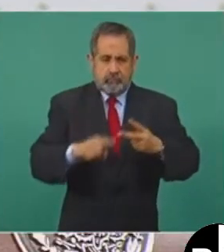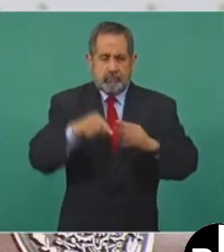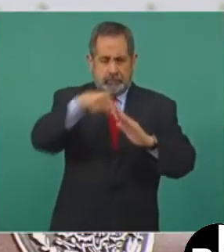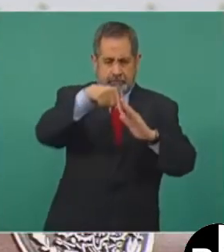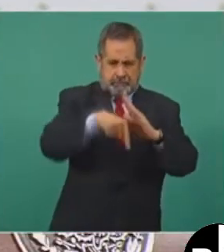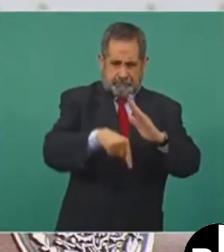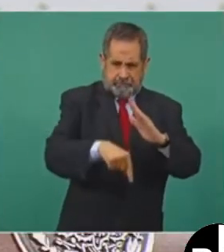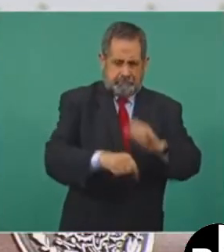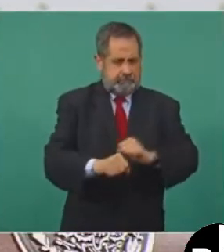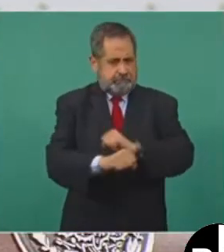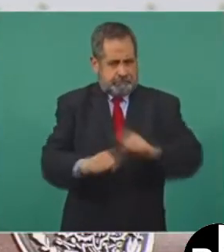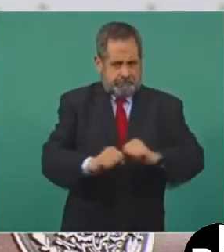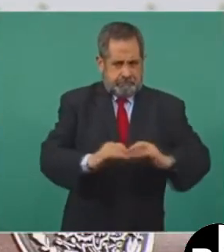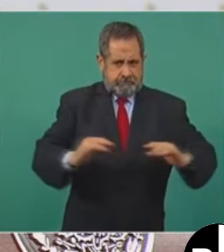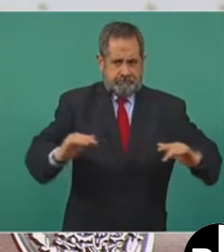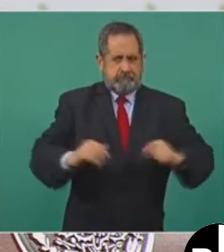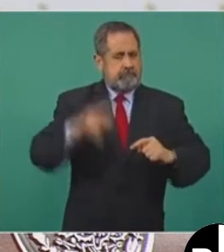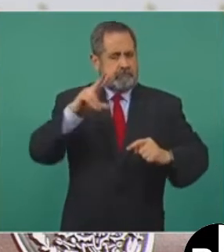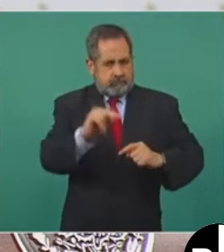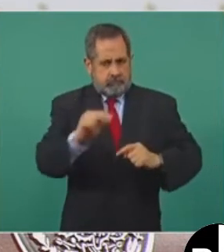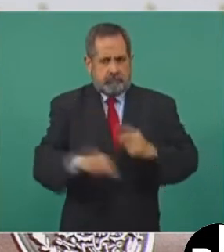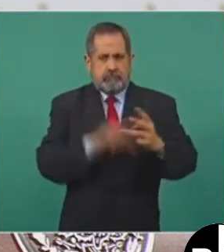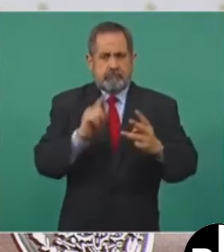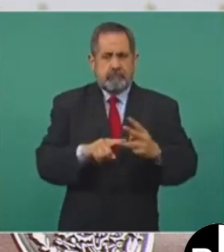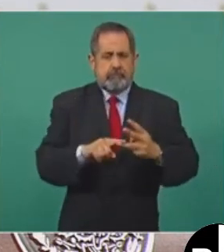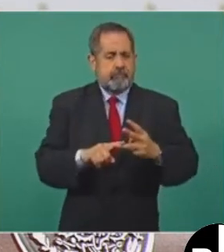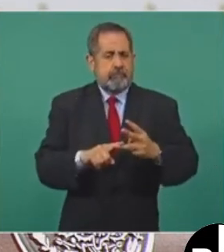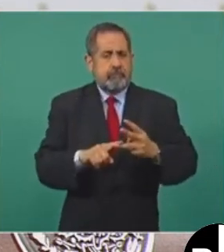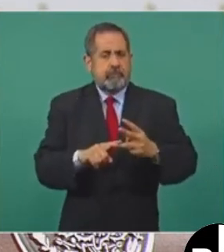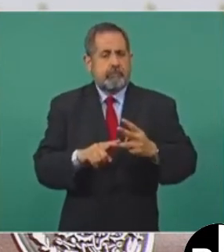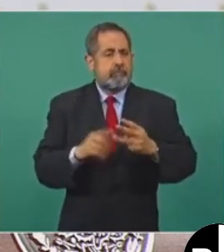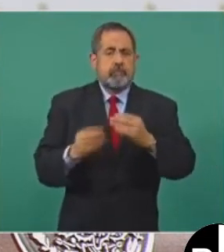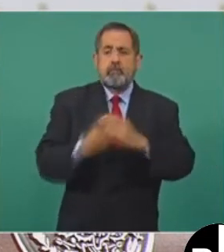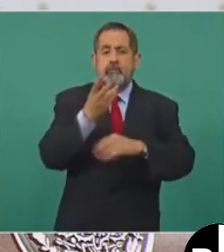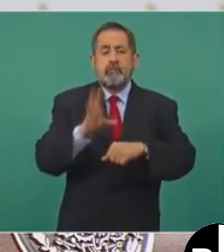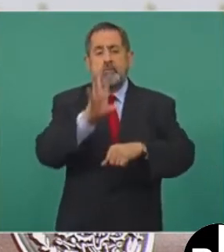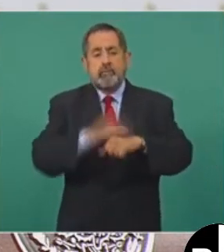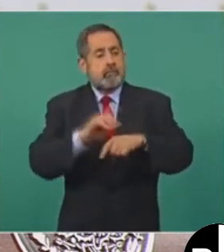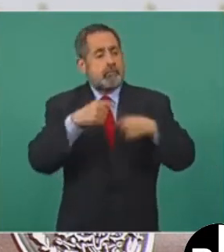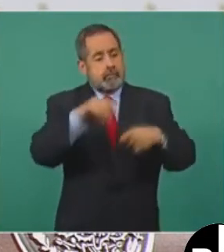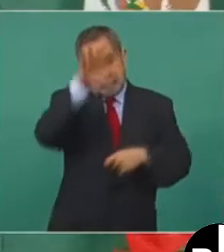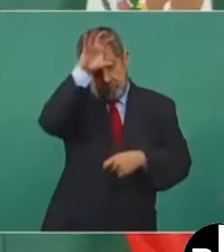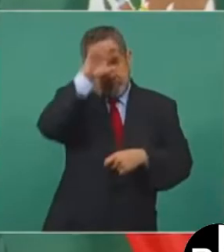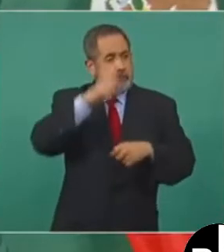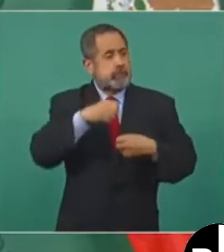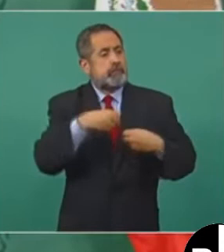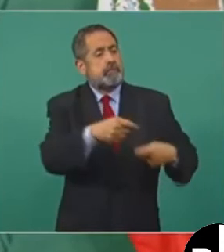no a nuevas concesiones para la explotación minera,